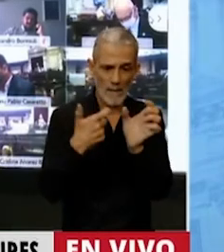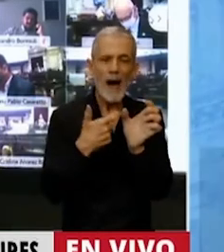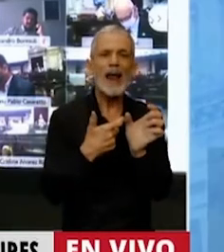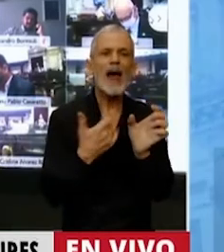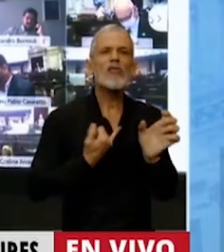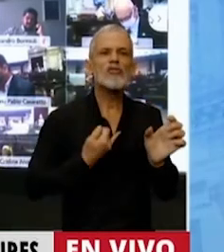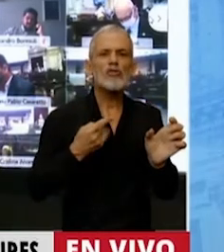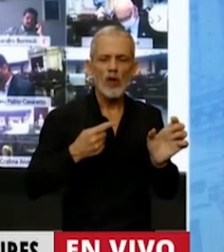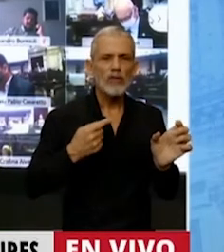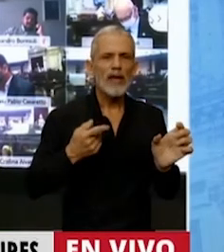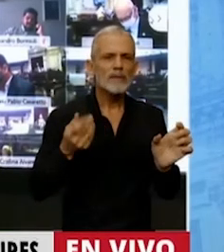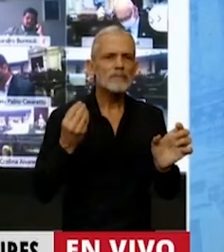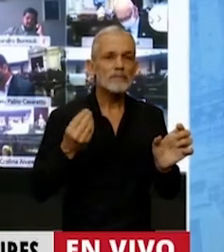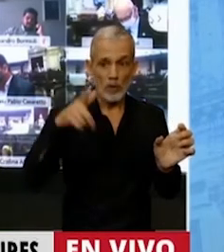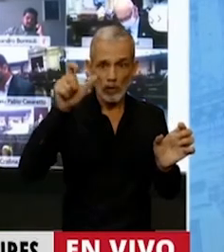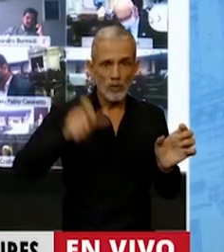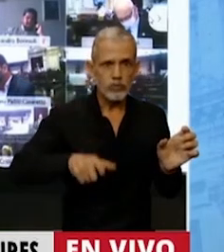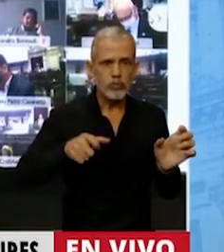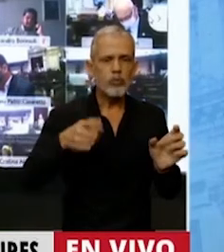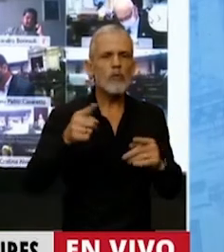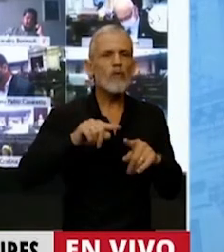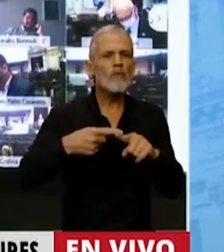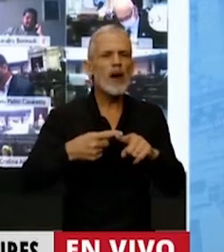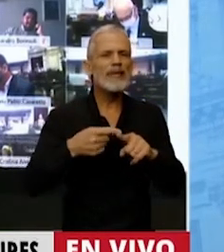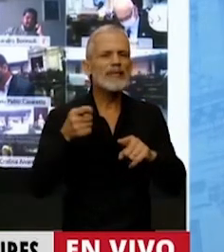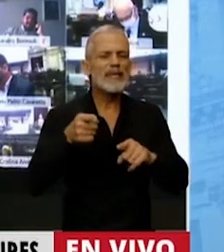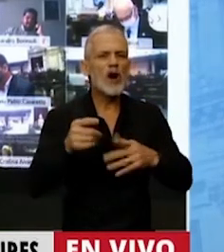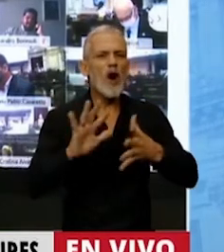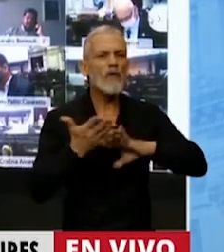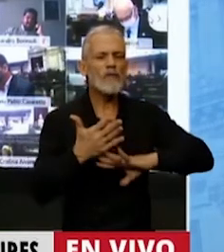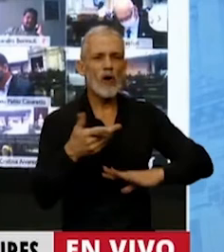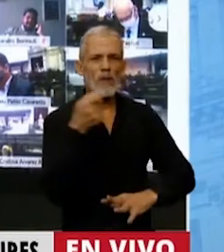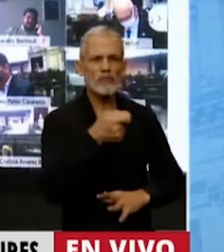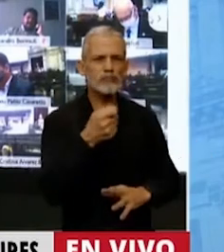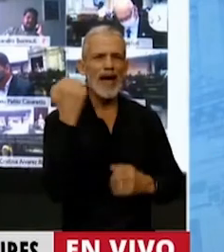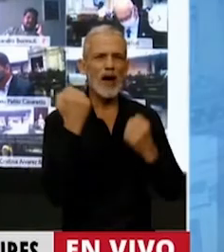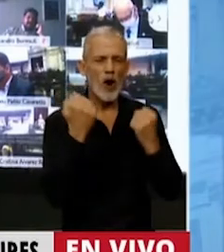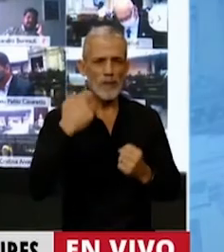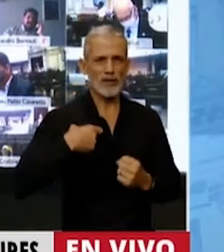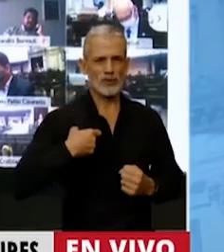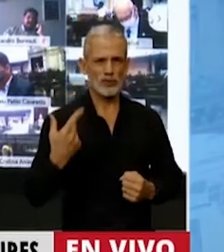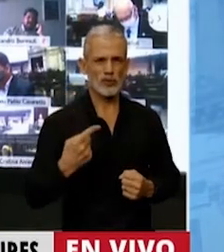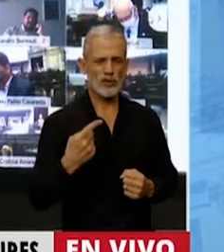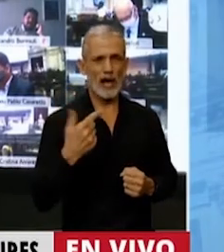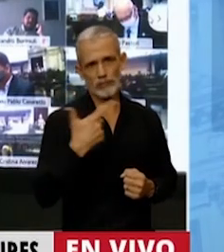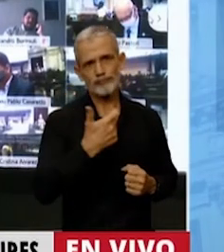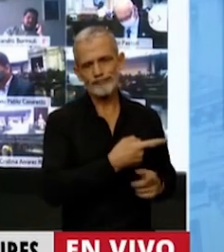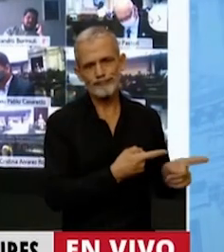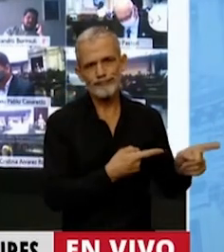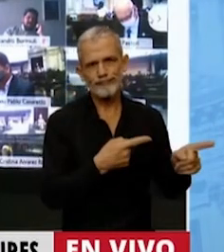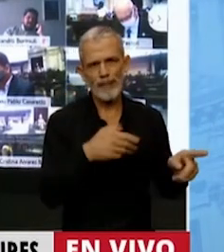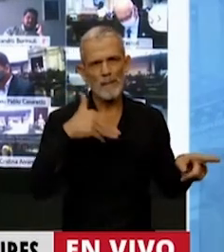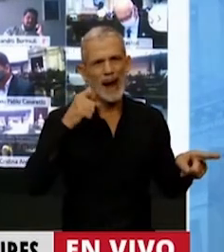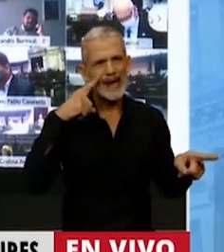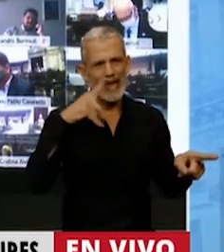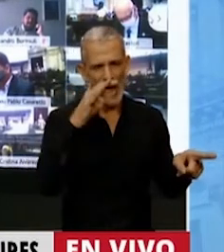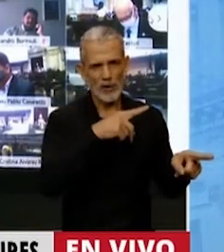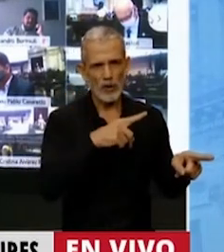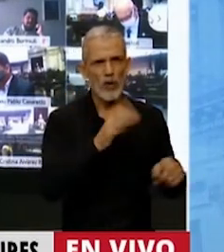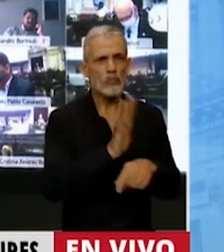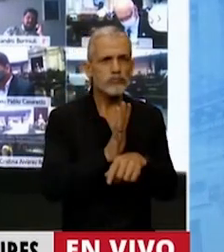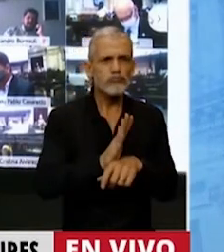partió del corazón de un régimen político, económico y social, que es un régimen de